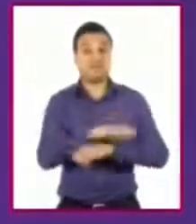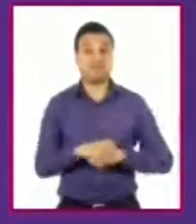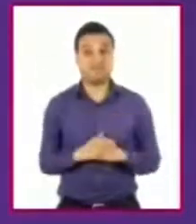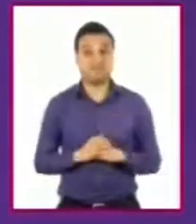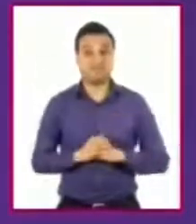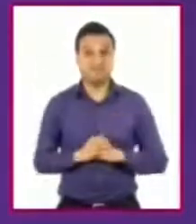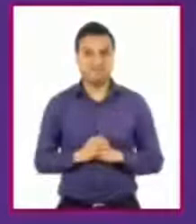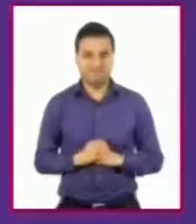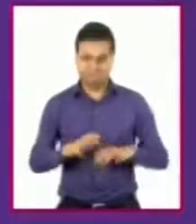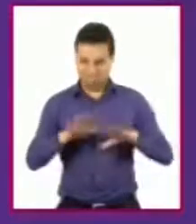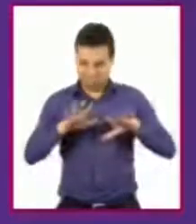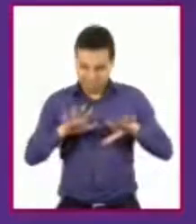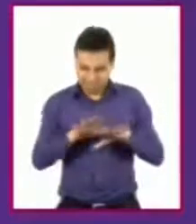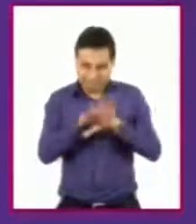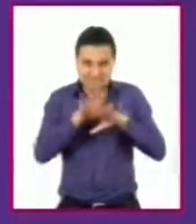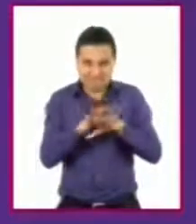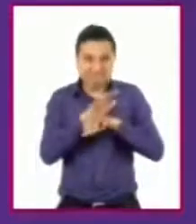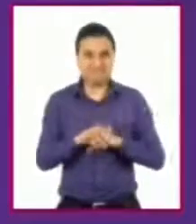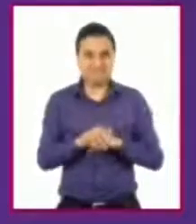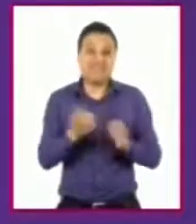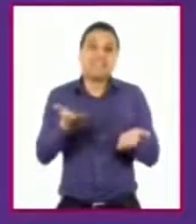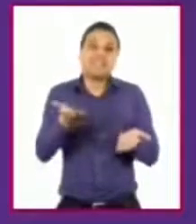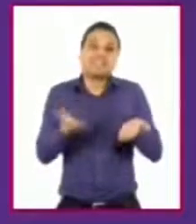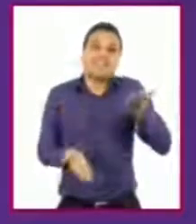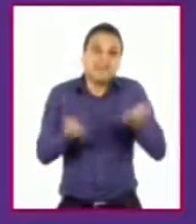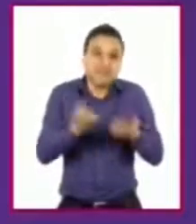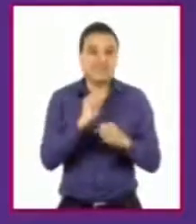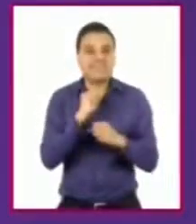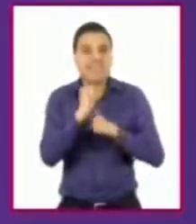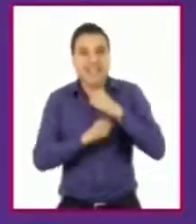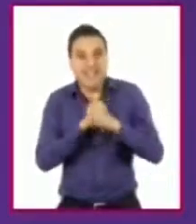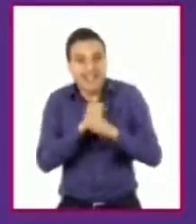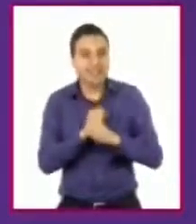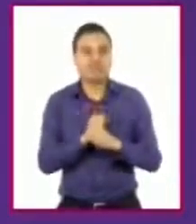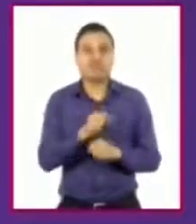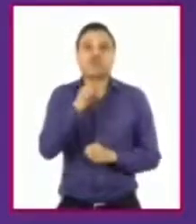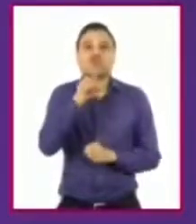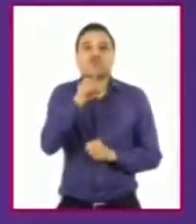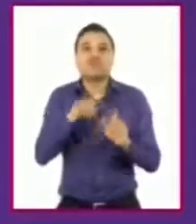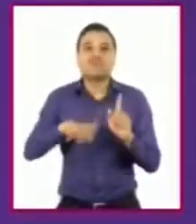Estos cambios varían de acuerdo con la edad y las experiencias que vivimos.